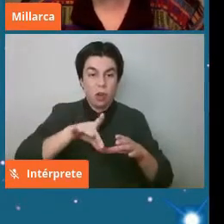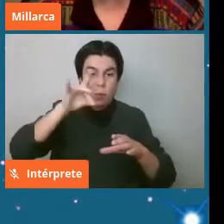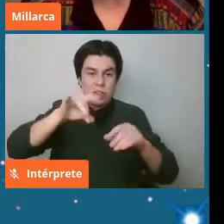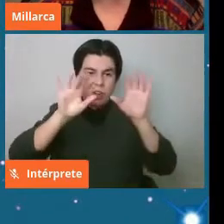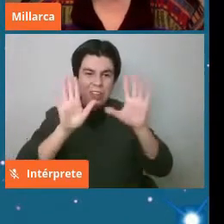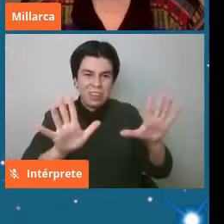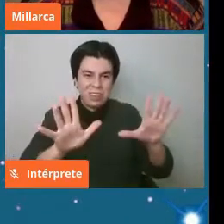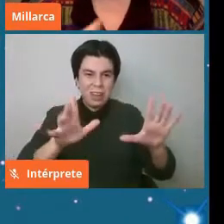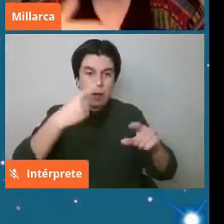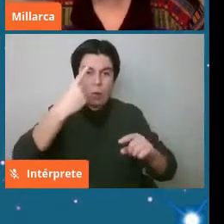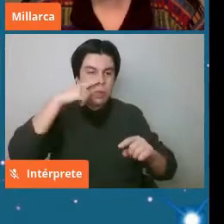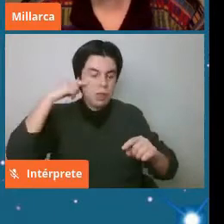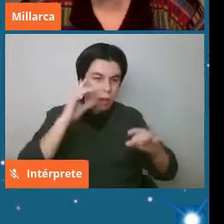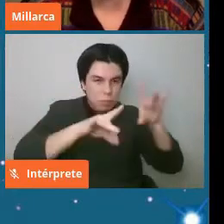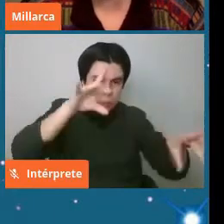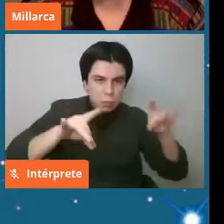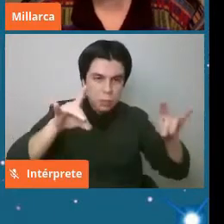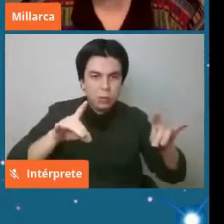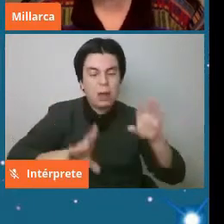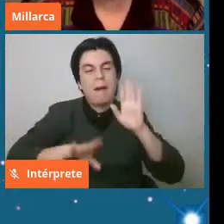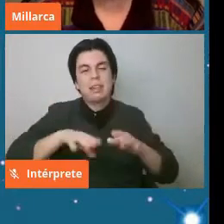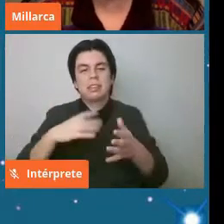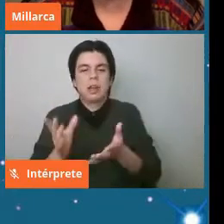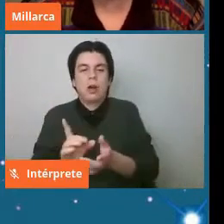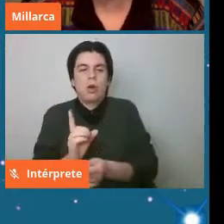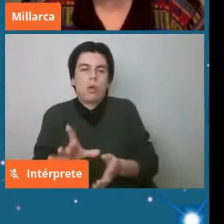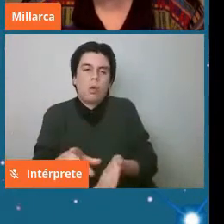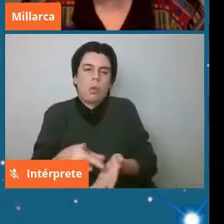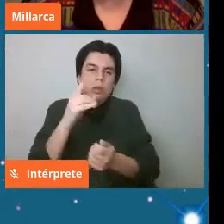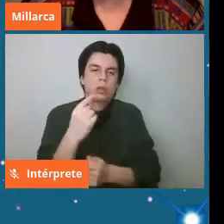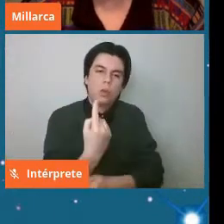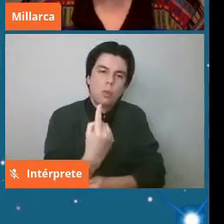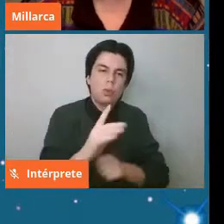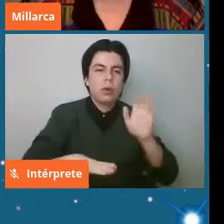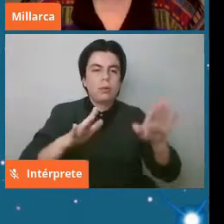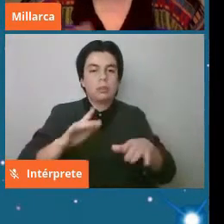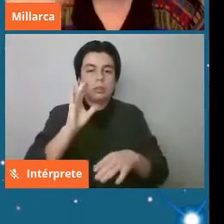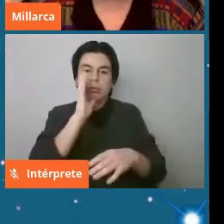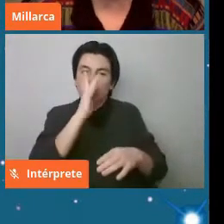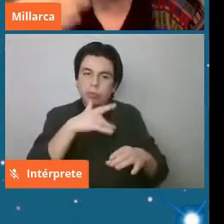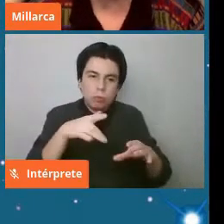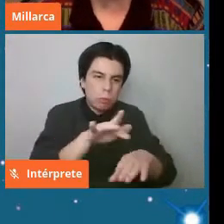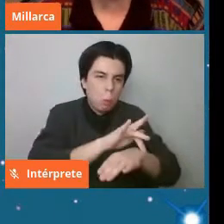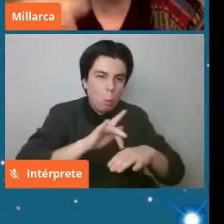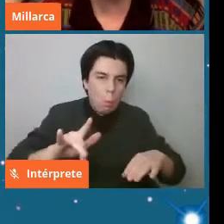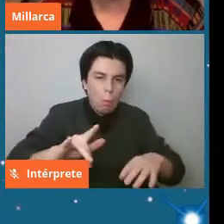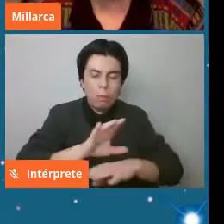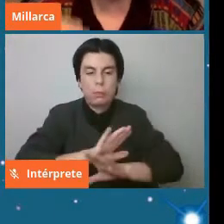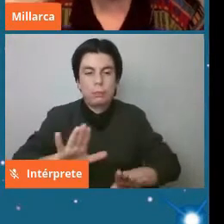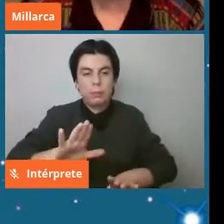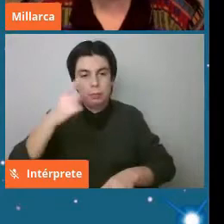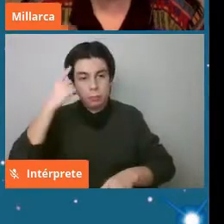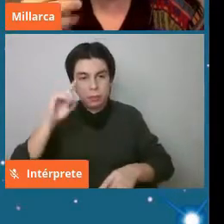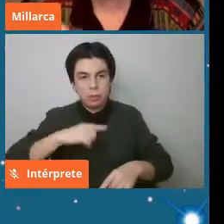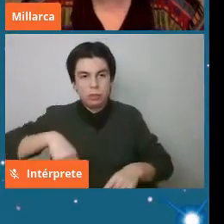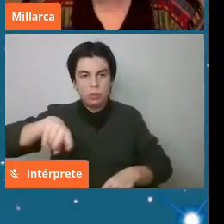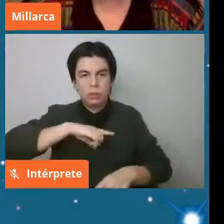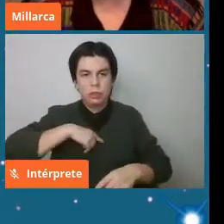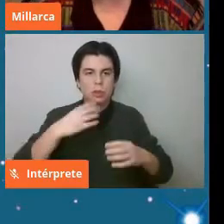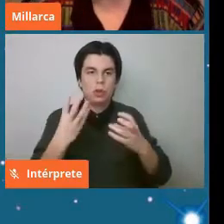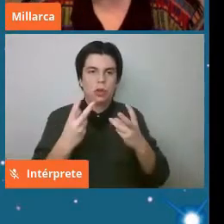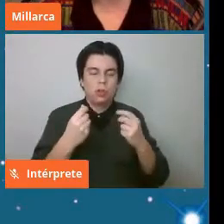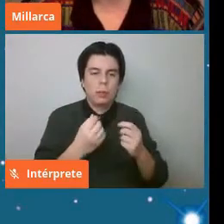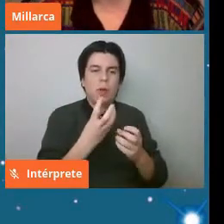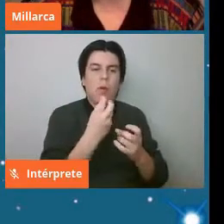uno a veces ninguno pero como somos grupos en general de más de 10 personas eso mantenemos como una estadística